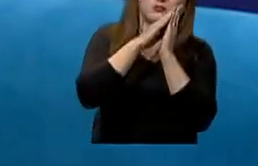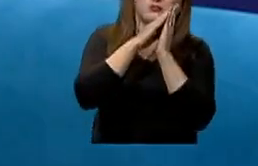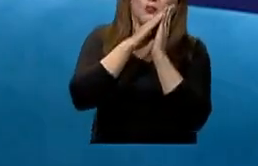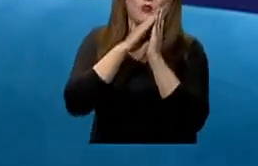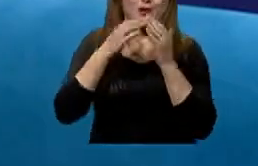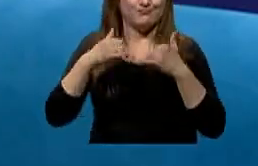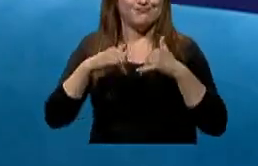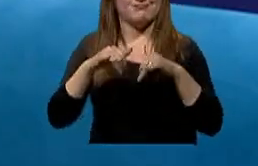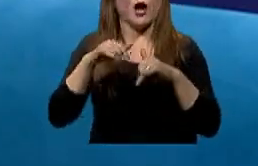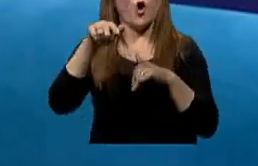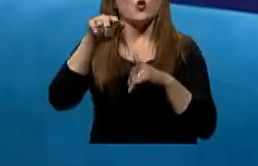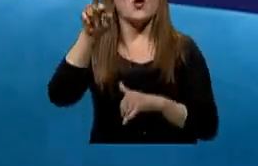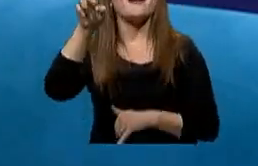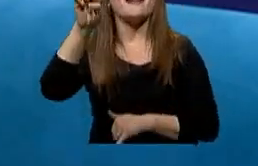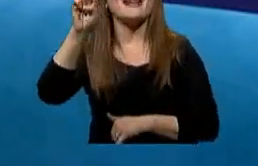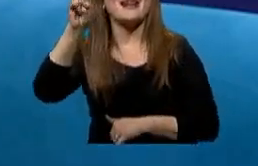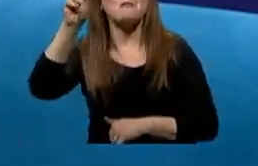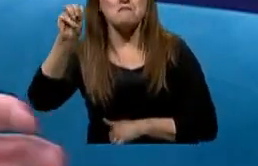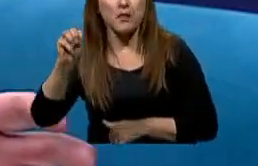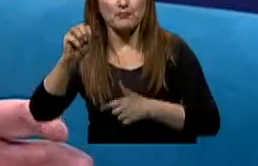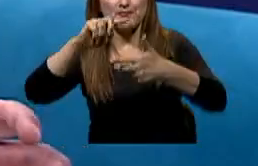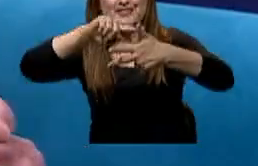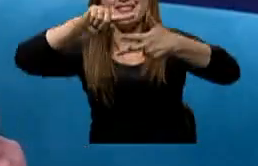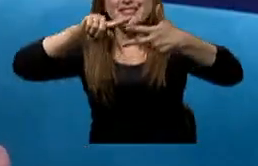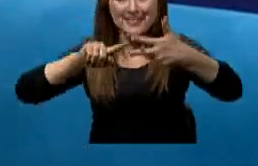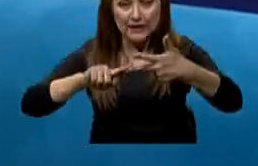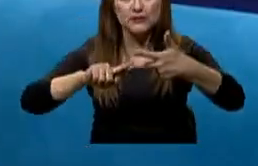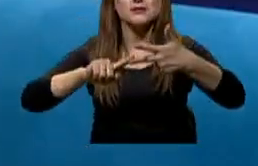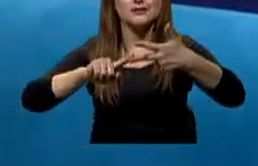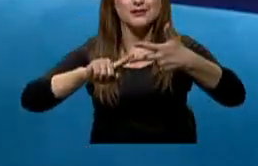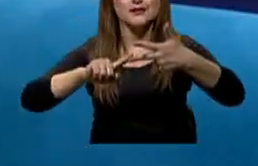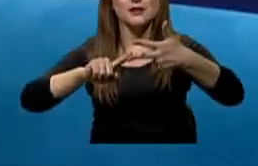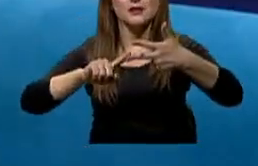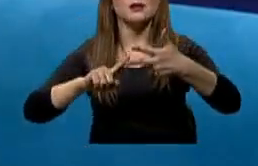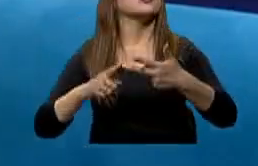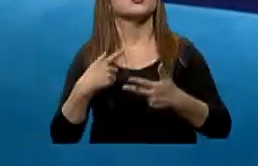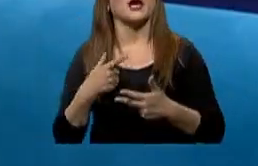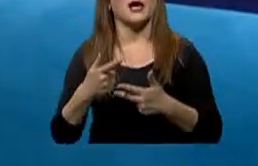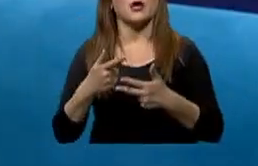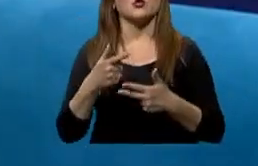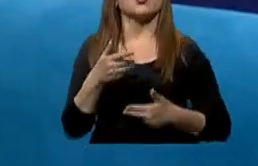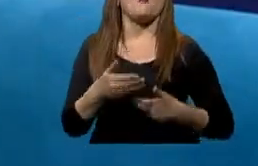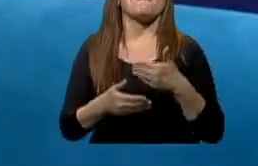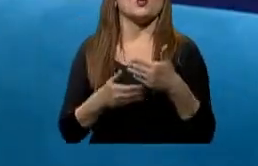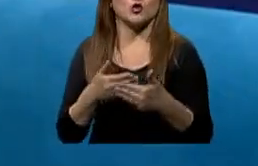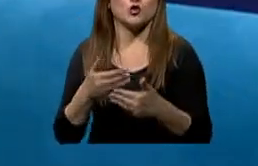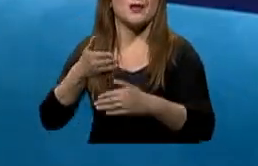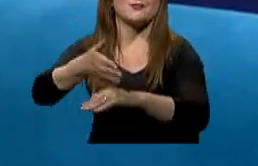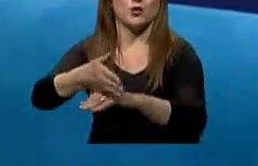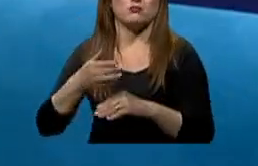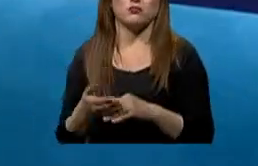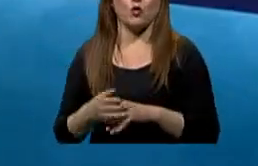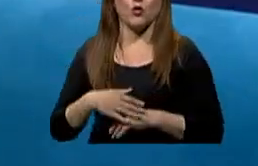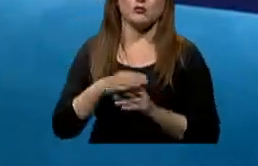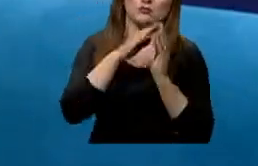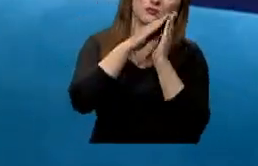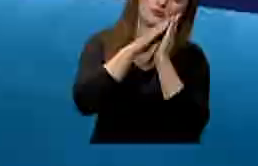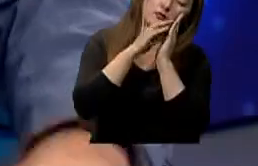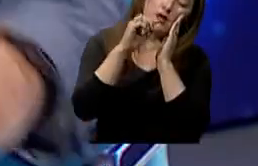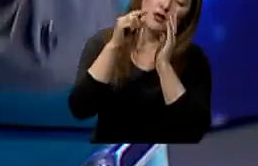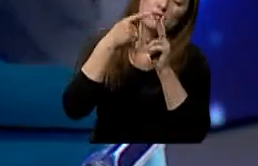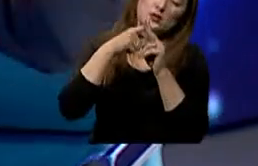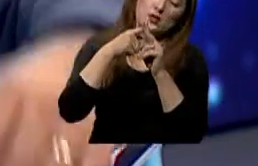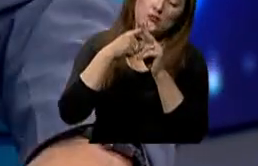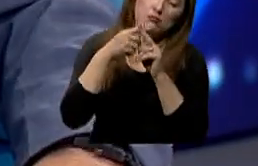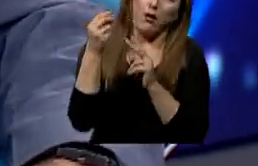estas tres características irrumpen tempranamente en otra etapa del sueño y es parte de los síntomas de la narcolepsia. Así